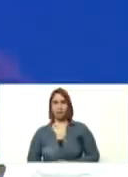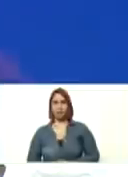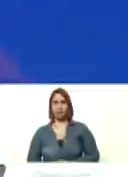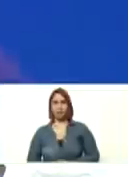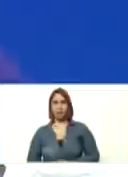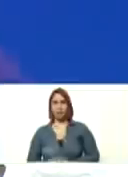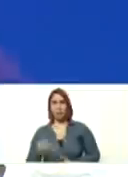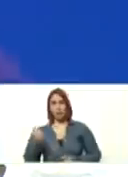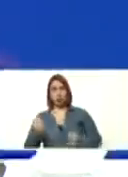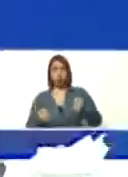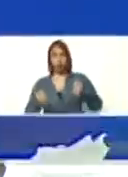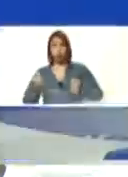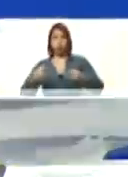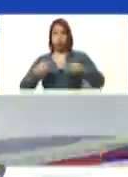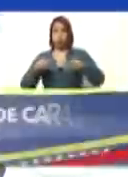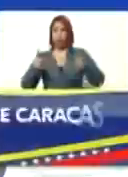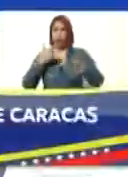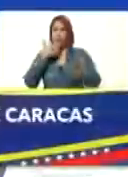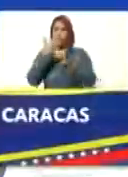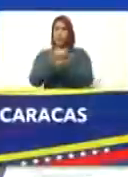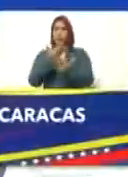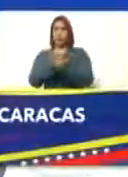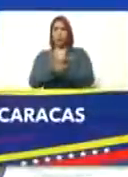Transporte Público, y yo les propongo,